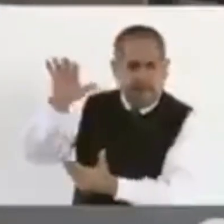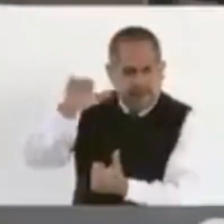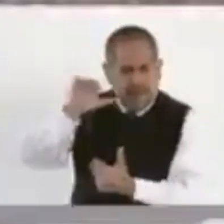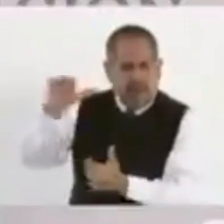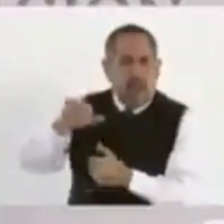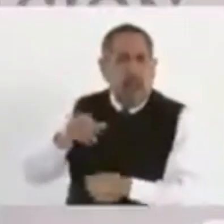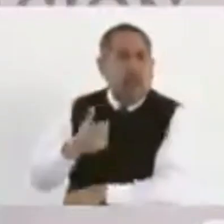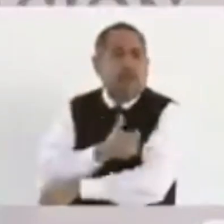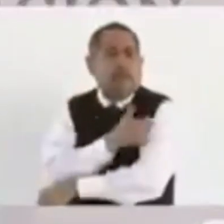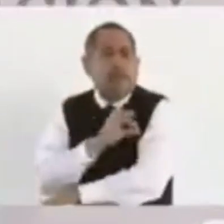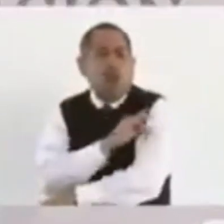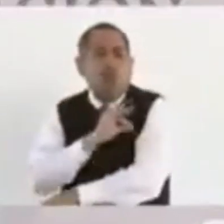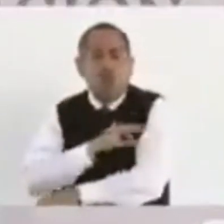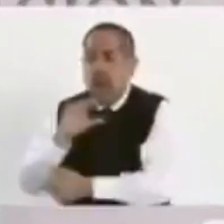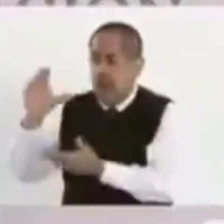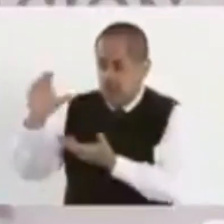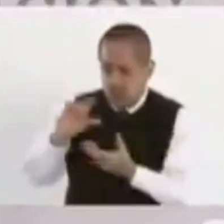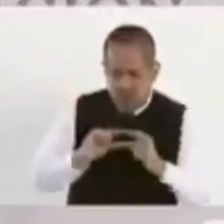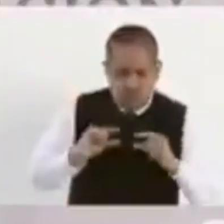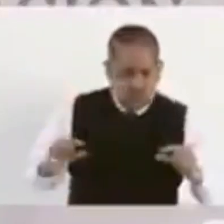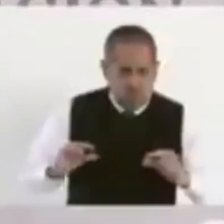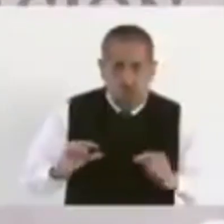vacuna, de que no paremos.